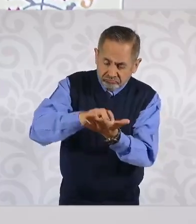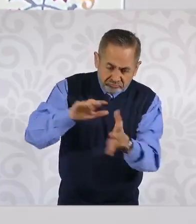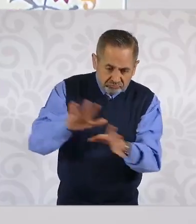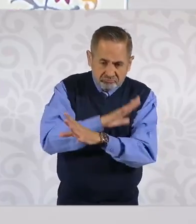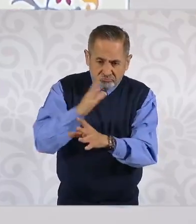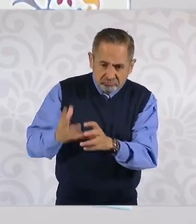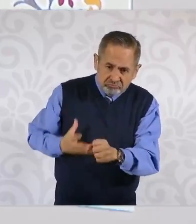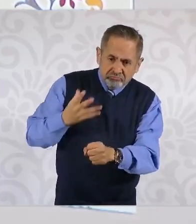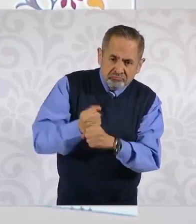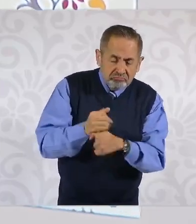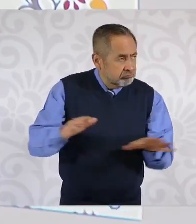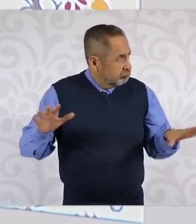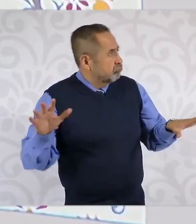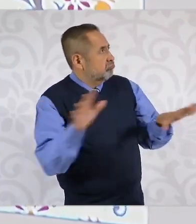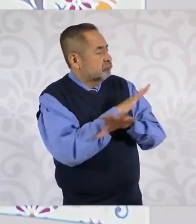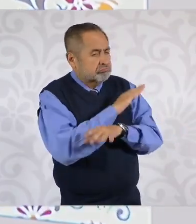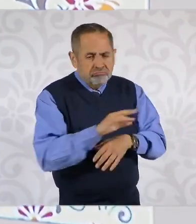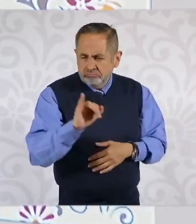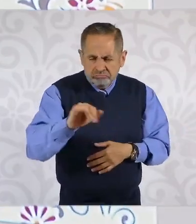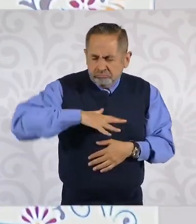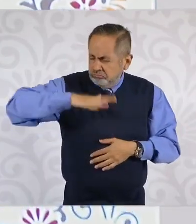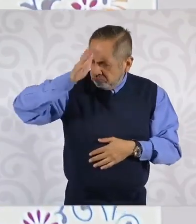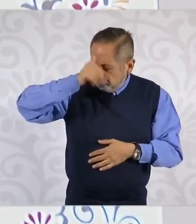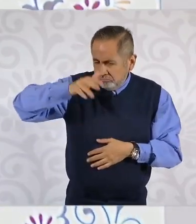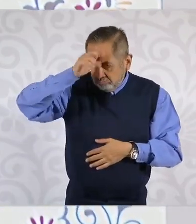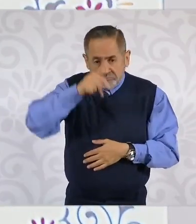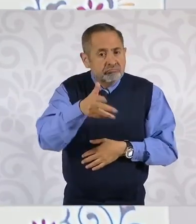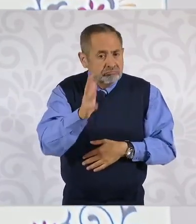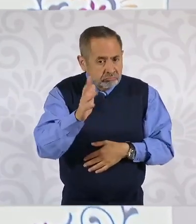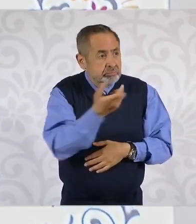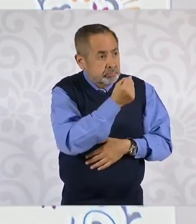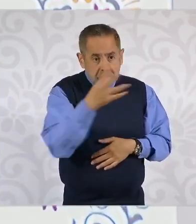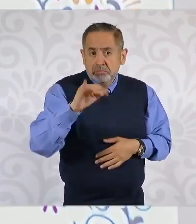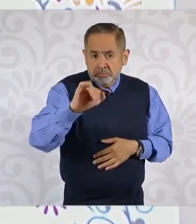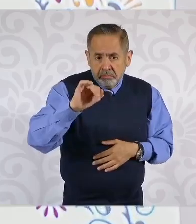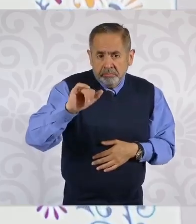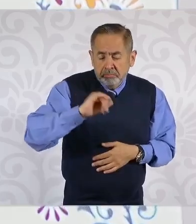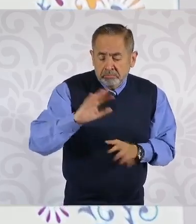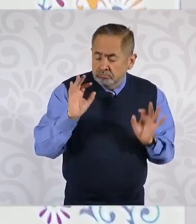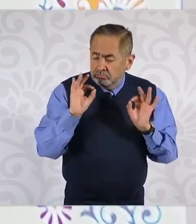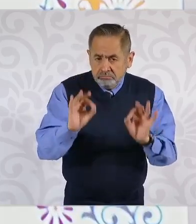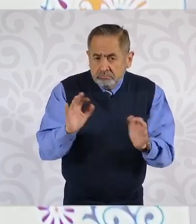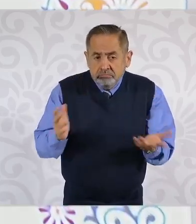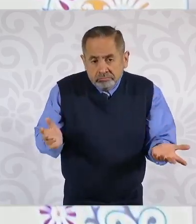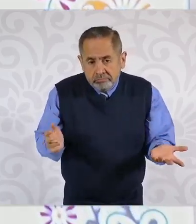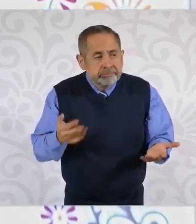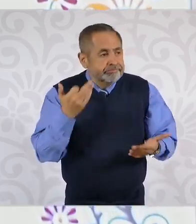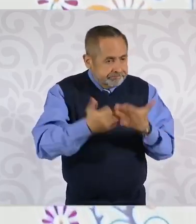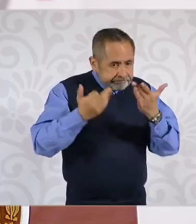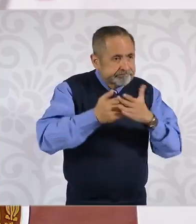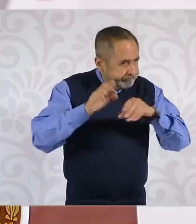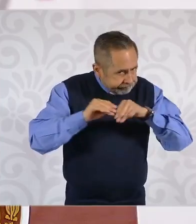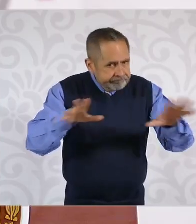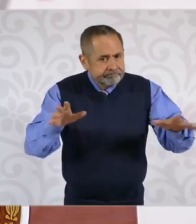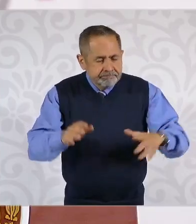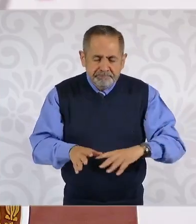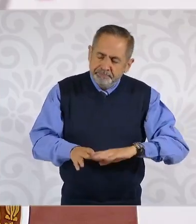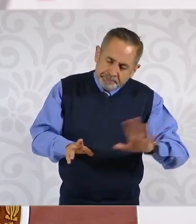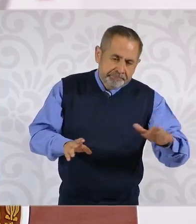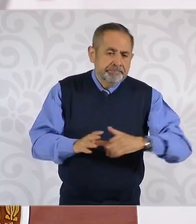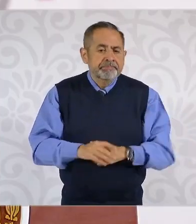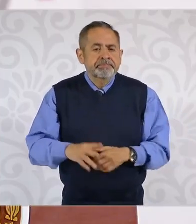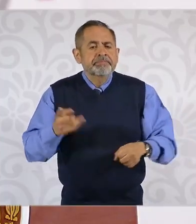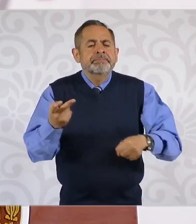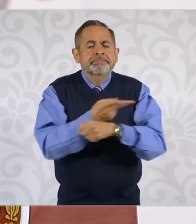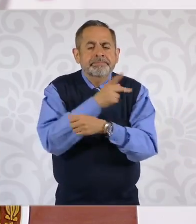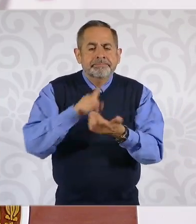constitucional al Poder Judicial. ¿Qué ocurrió en